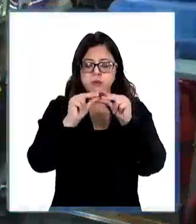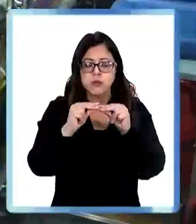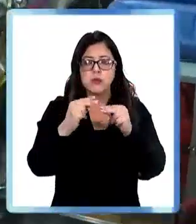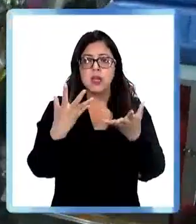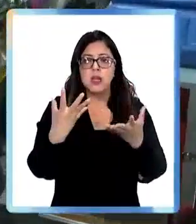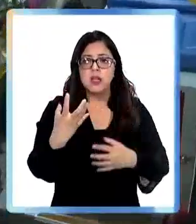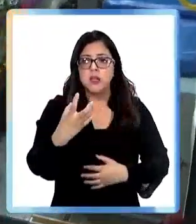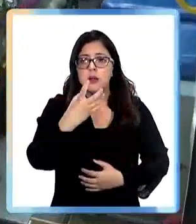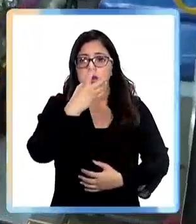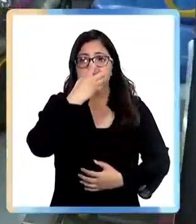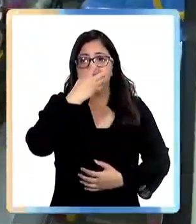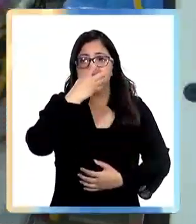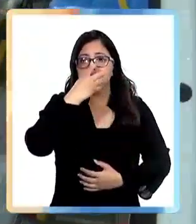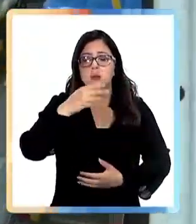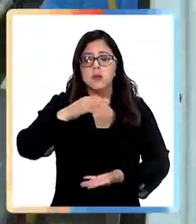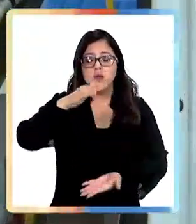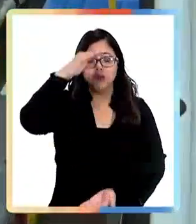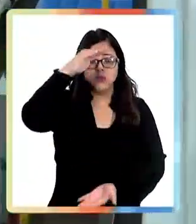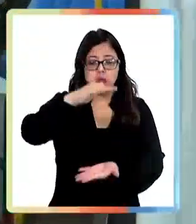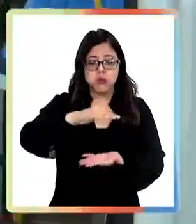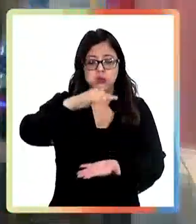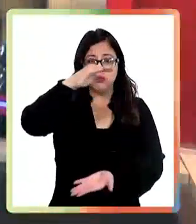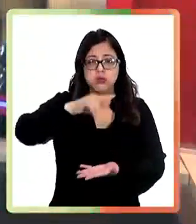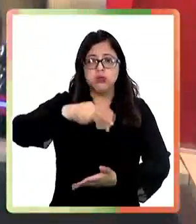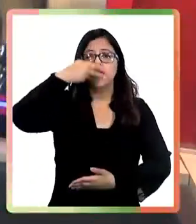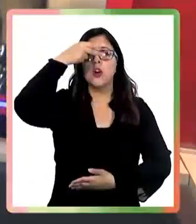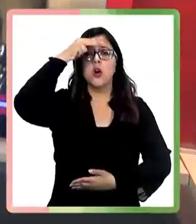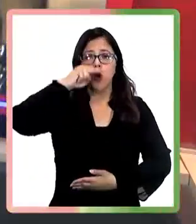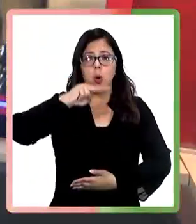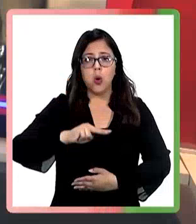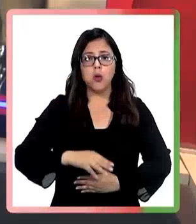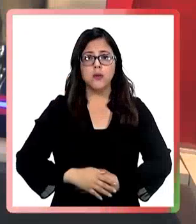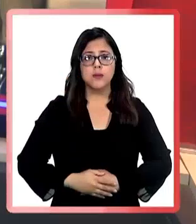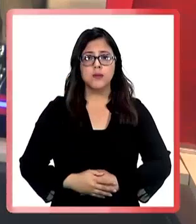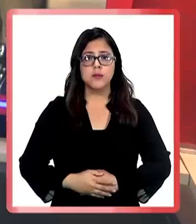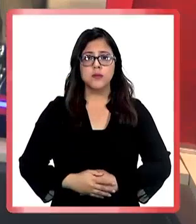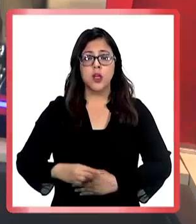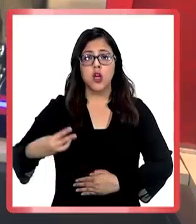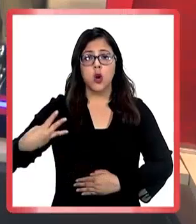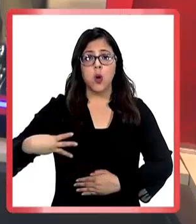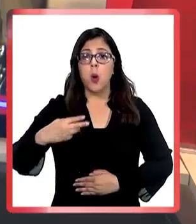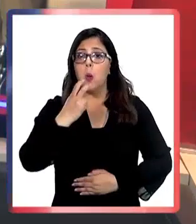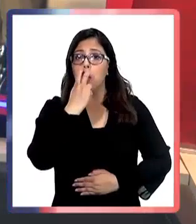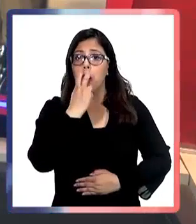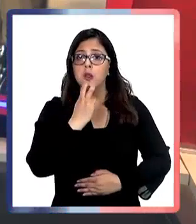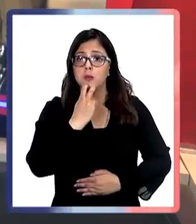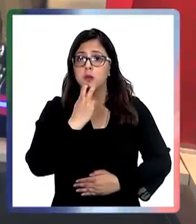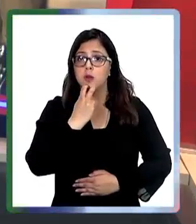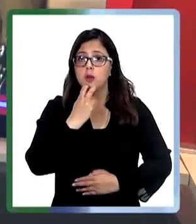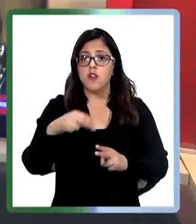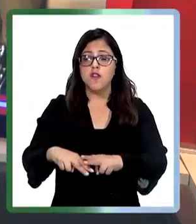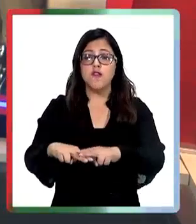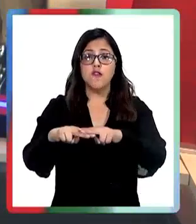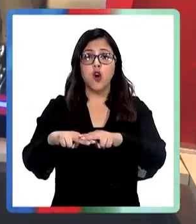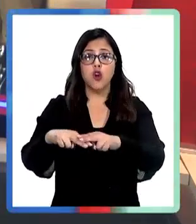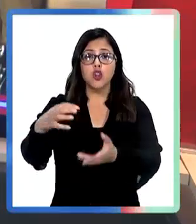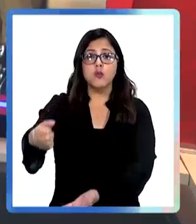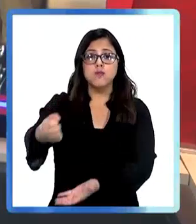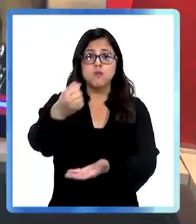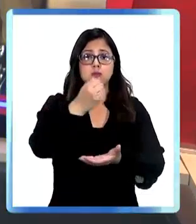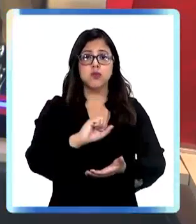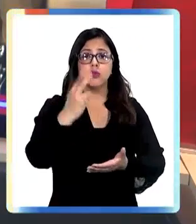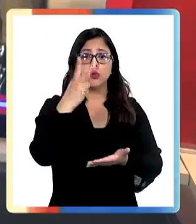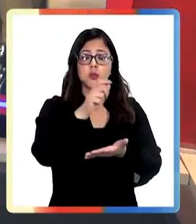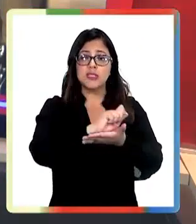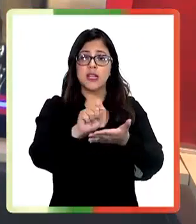conectado a un ventilador mecánico. El municipio de Puerto Montt se adjudicó recursos por parte de la Subsecretaría de